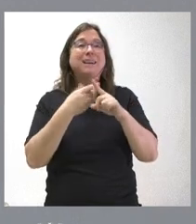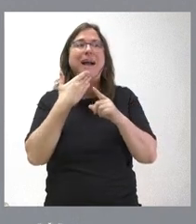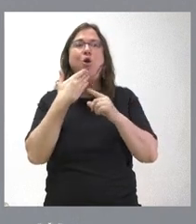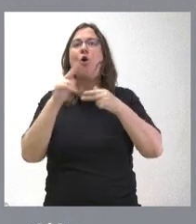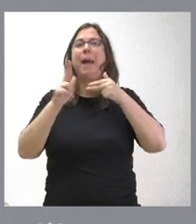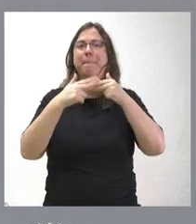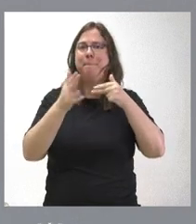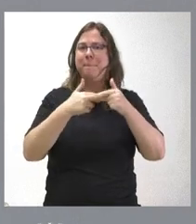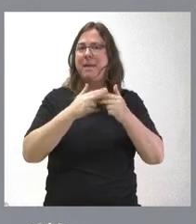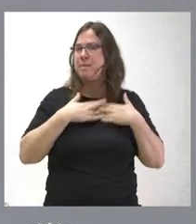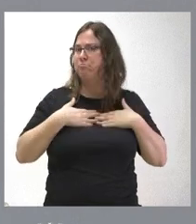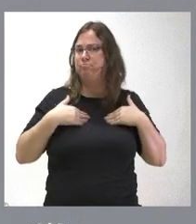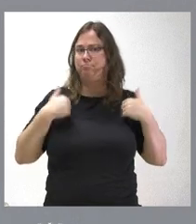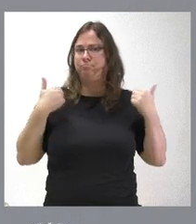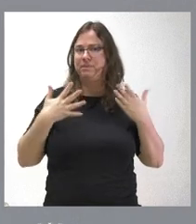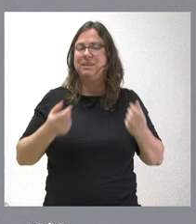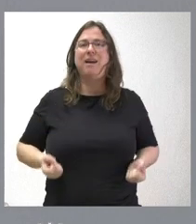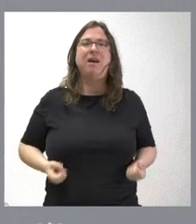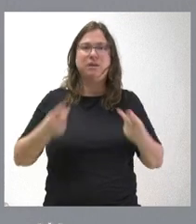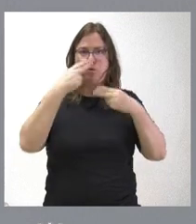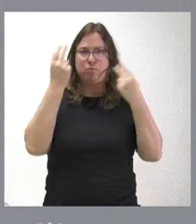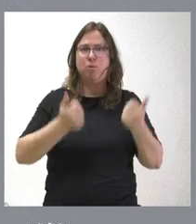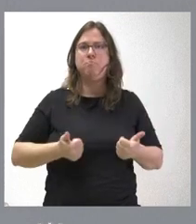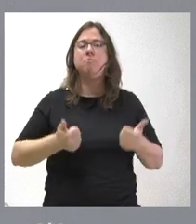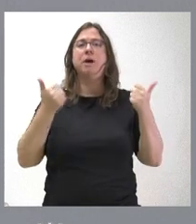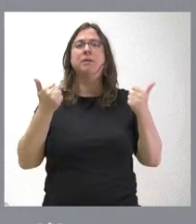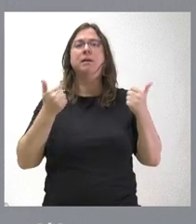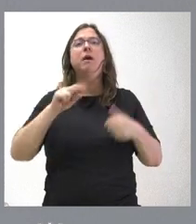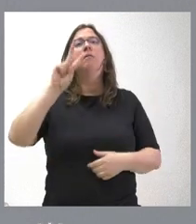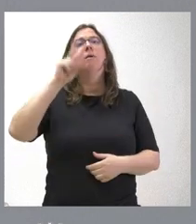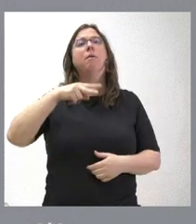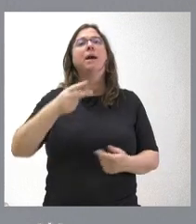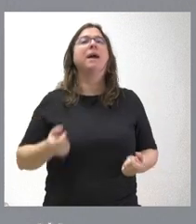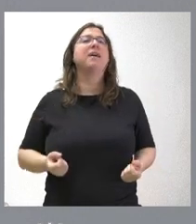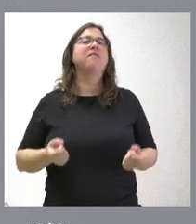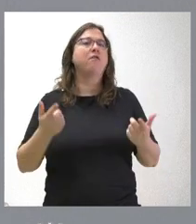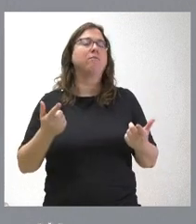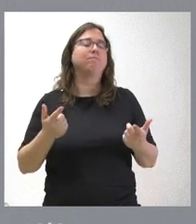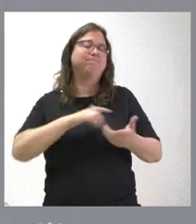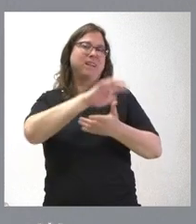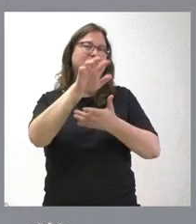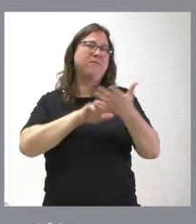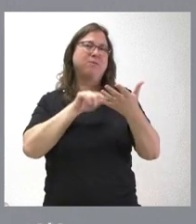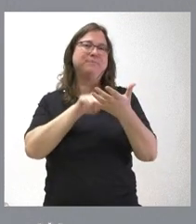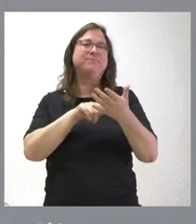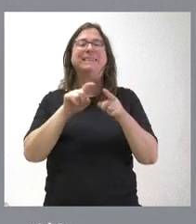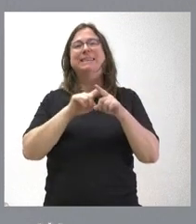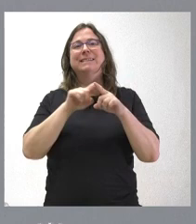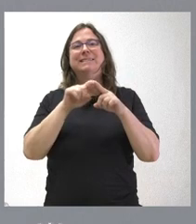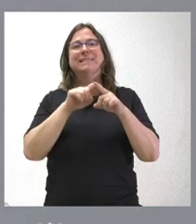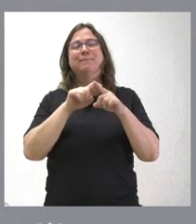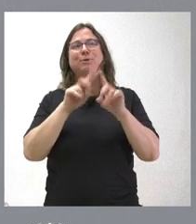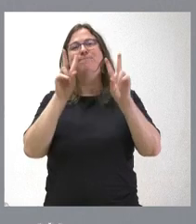que aumenta el gasto público, es un informe fundamentalmente de tipo de vista